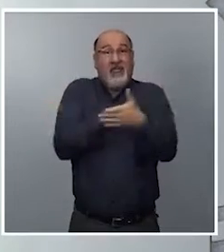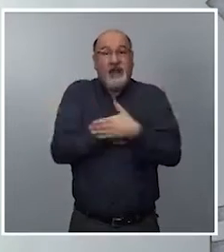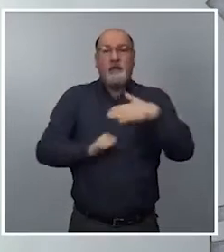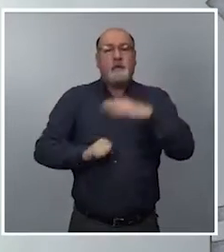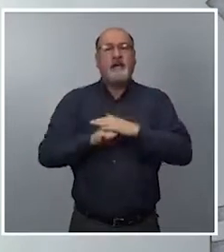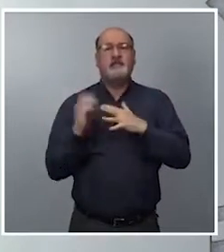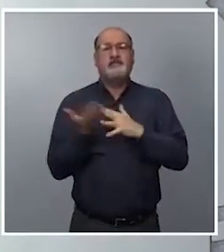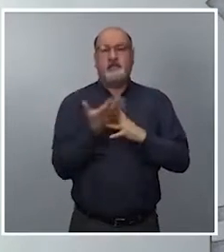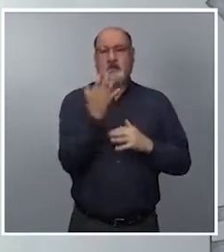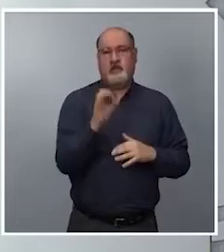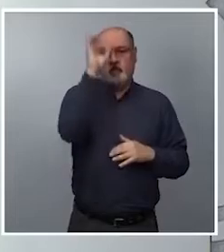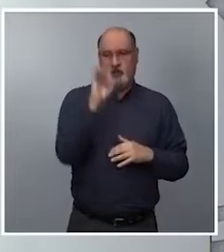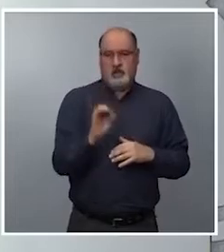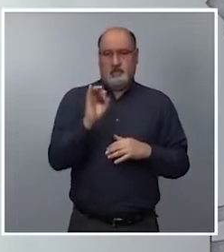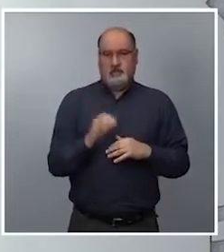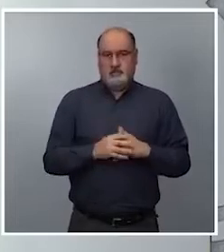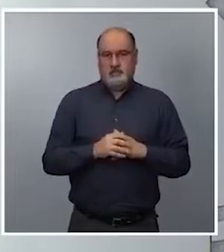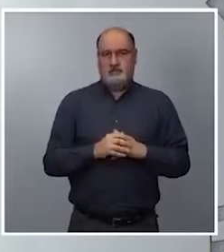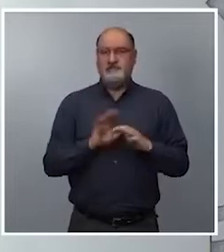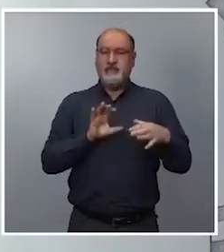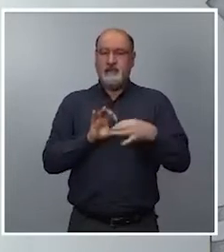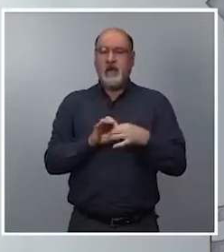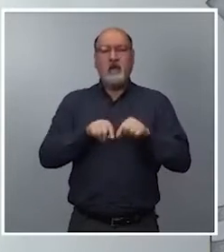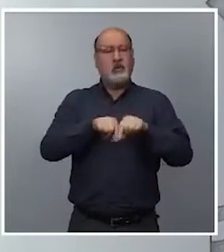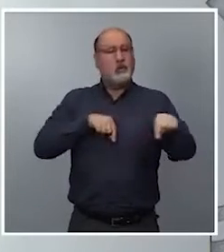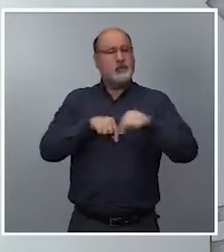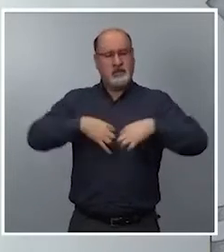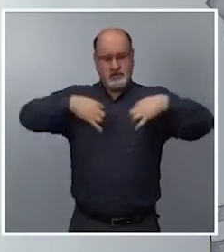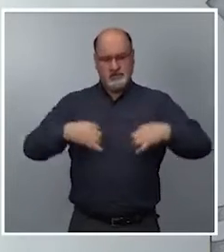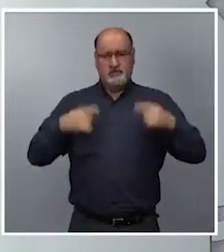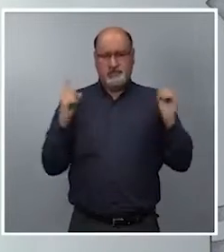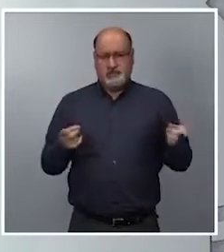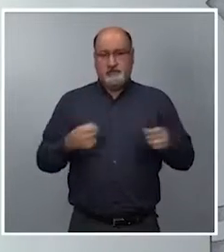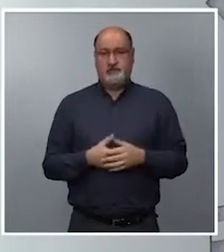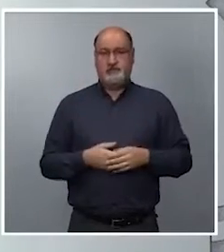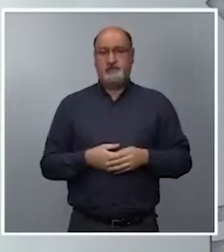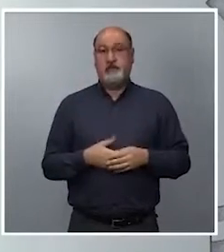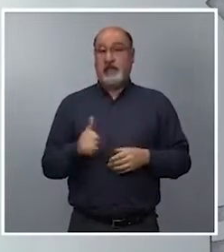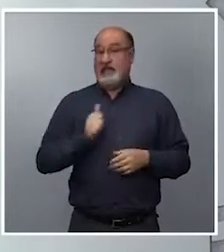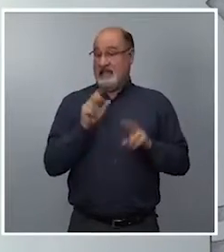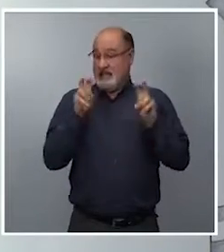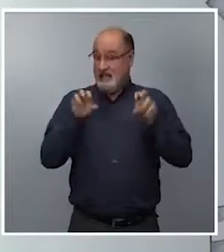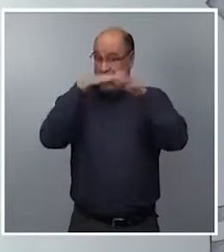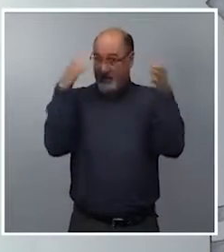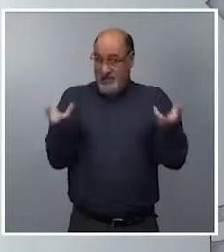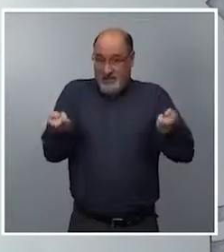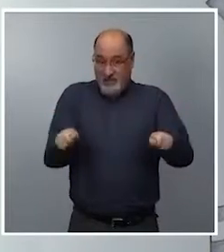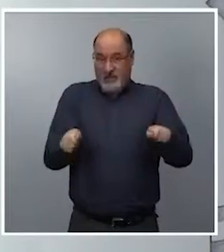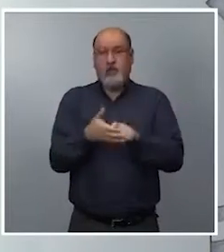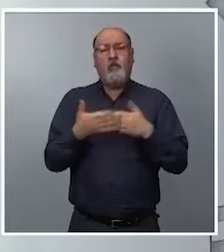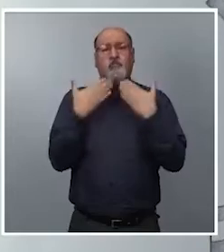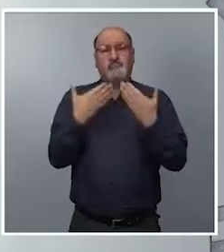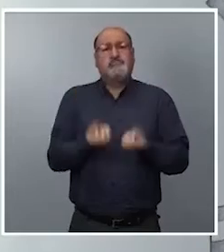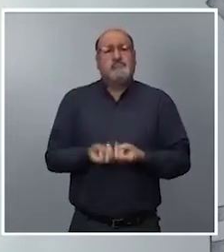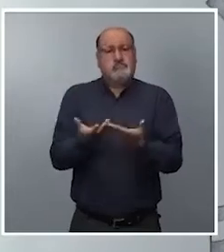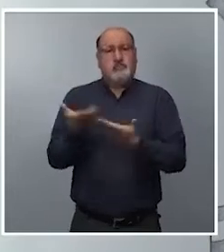eventos en recintos cerrados, respetando las medidas no farmacológicas. Y también quiero, en este caso, compartir la colaboración de la